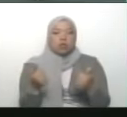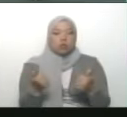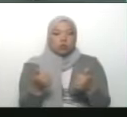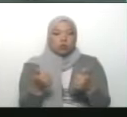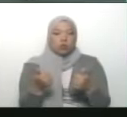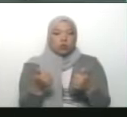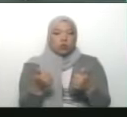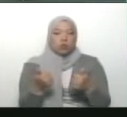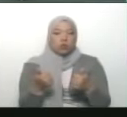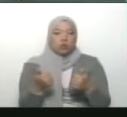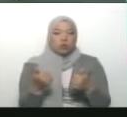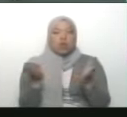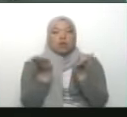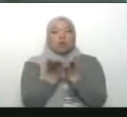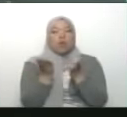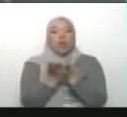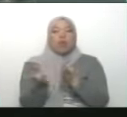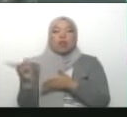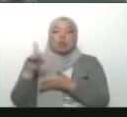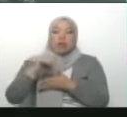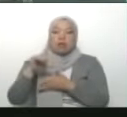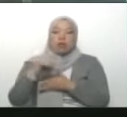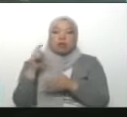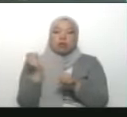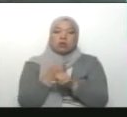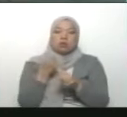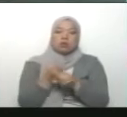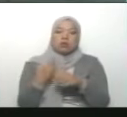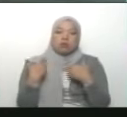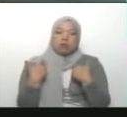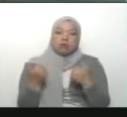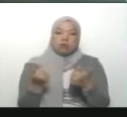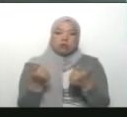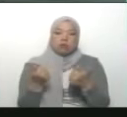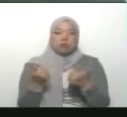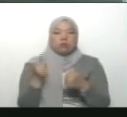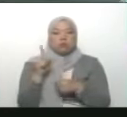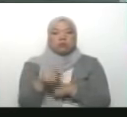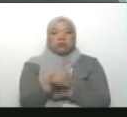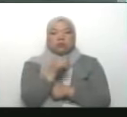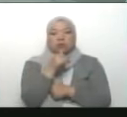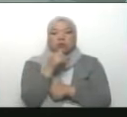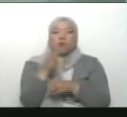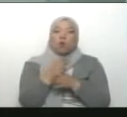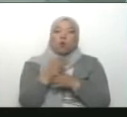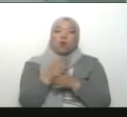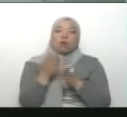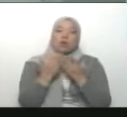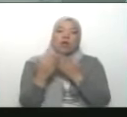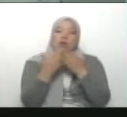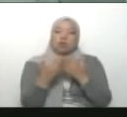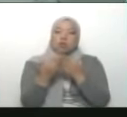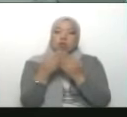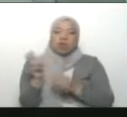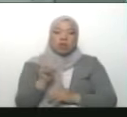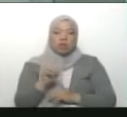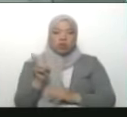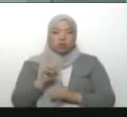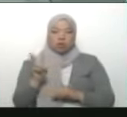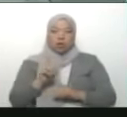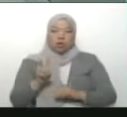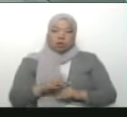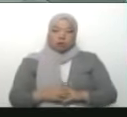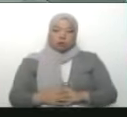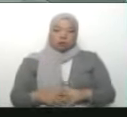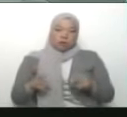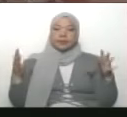en la escuela latinoamericana Salvador Allende, además de que van a compartir con estudiantes venezolanos allí